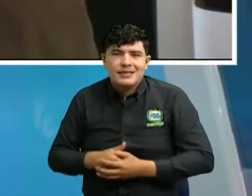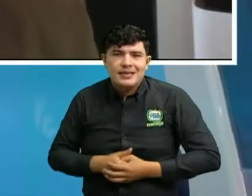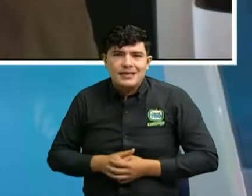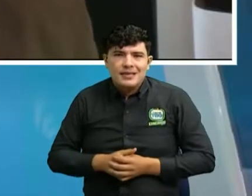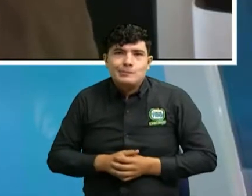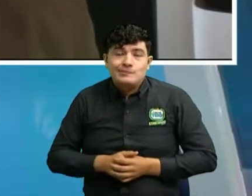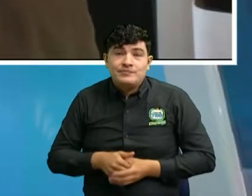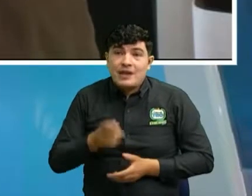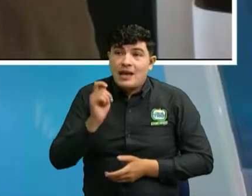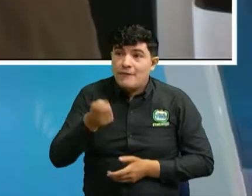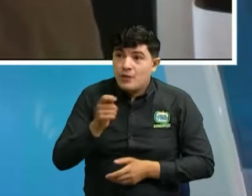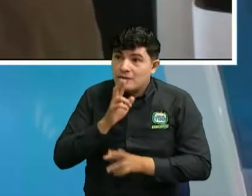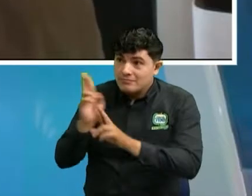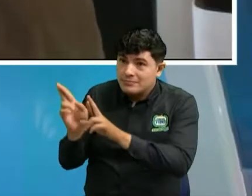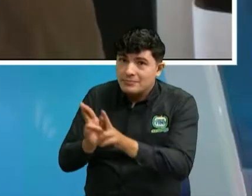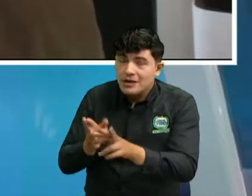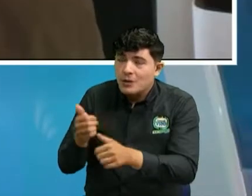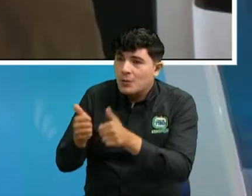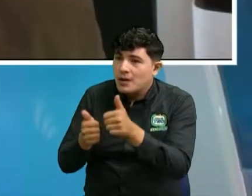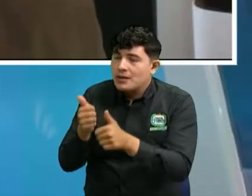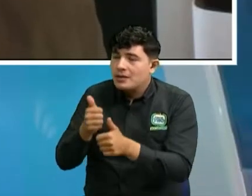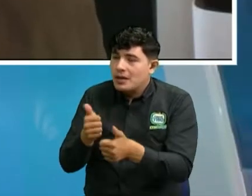puede ser la situación de muchos colombianos.